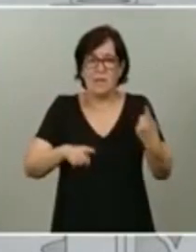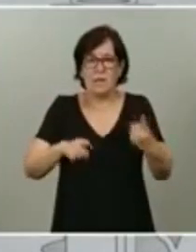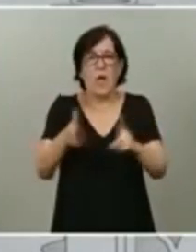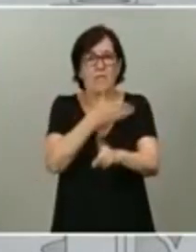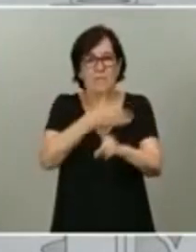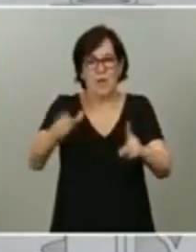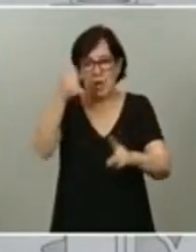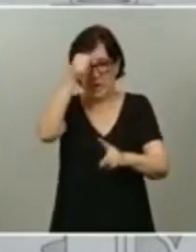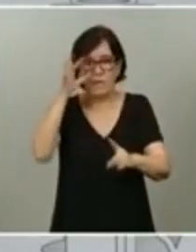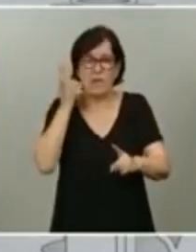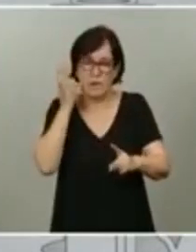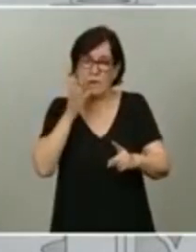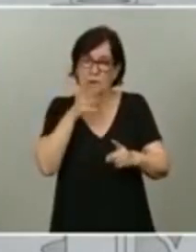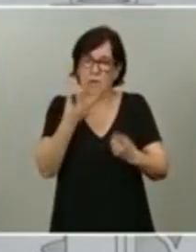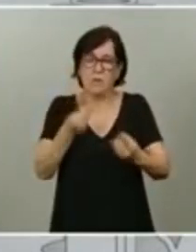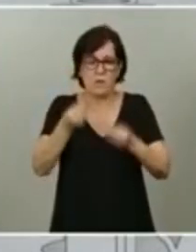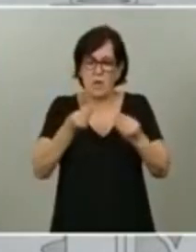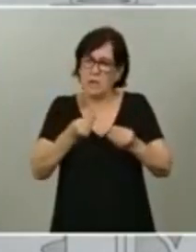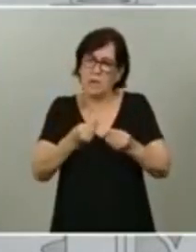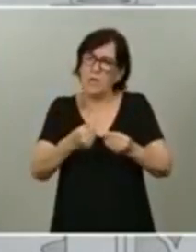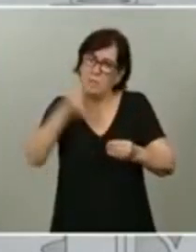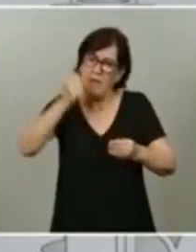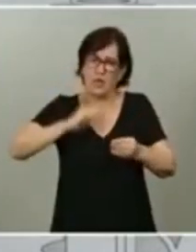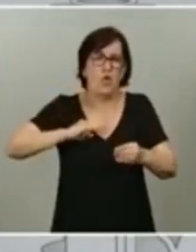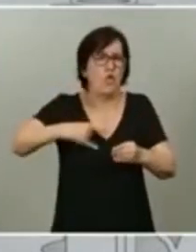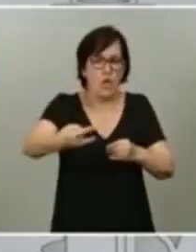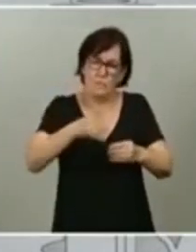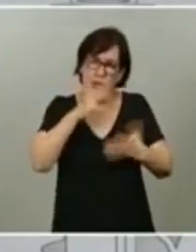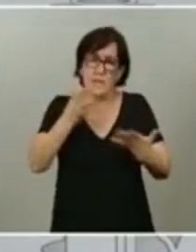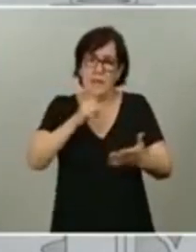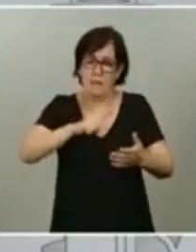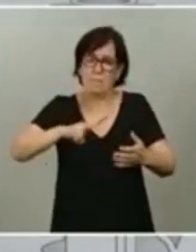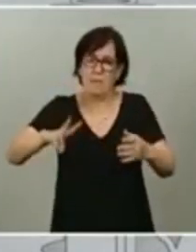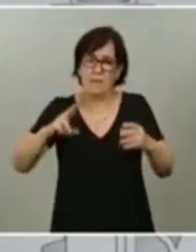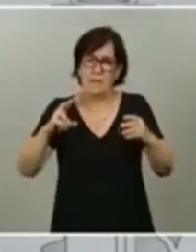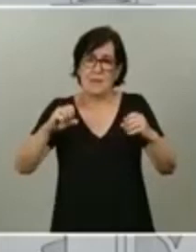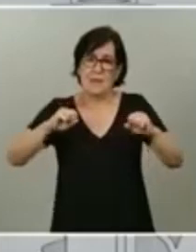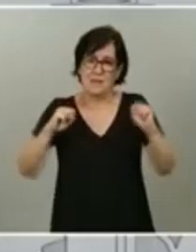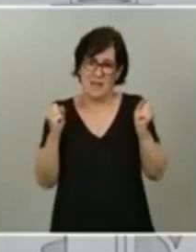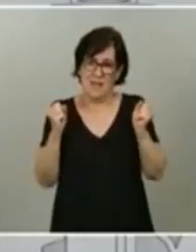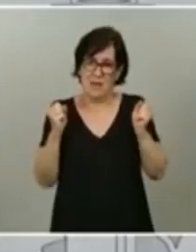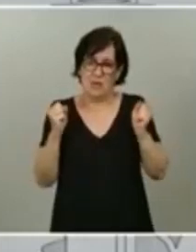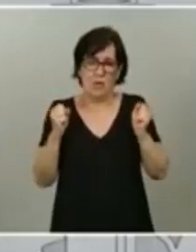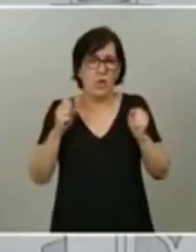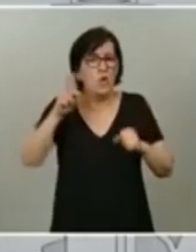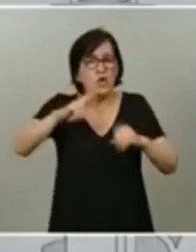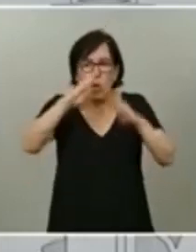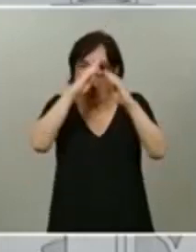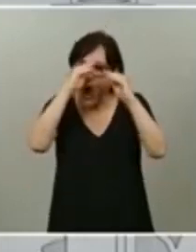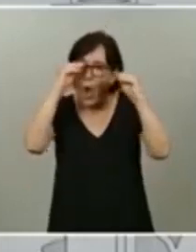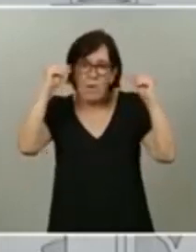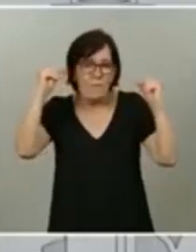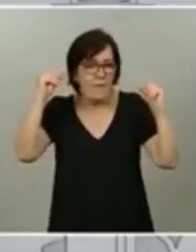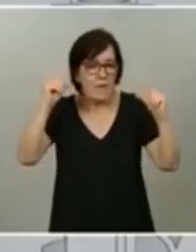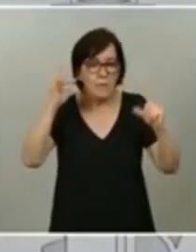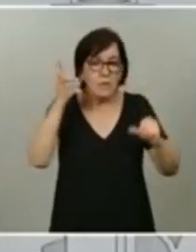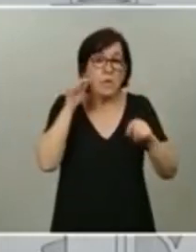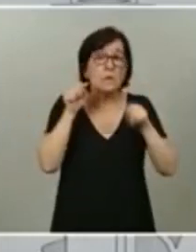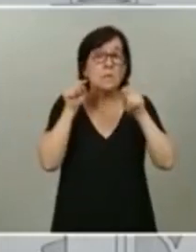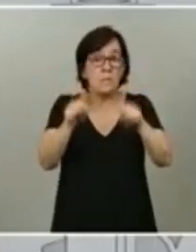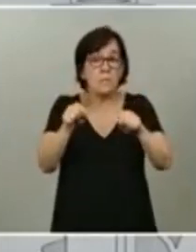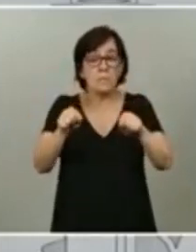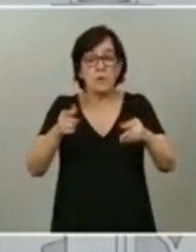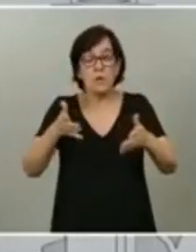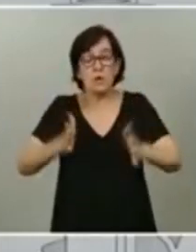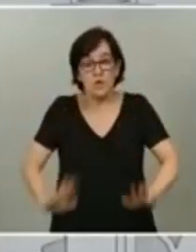se ha exacerbado desgraciadamente durante estos meses de encierro. Nunca las olvidaremos y por ellas y por sus hijos e hijas